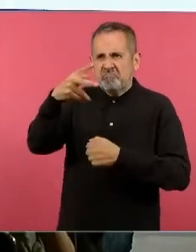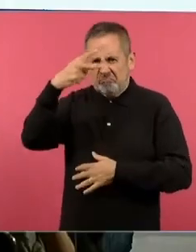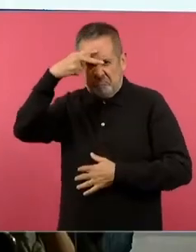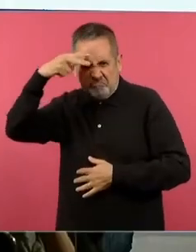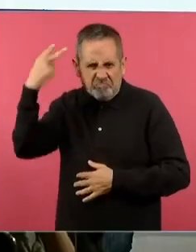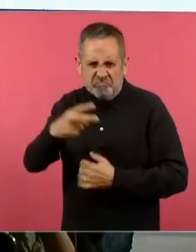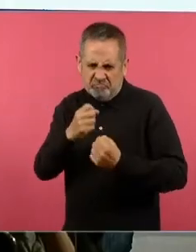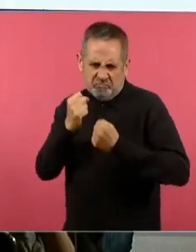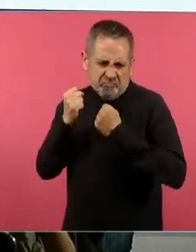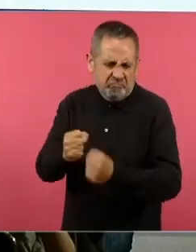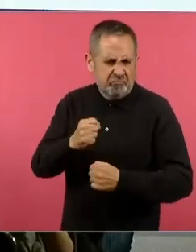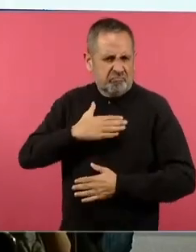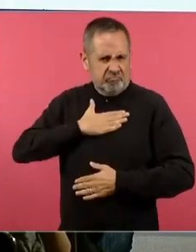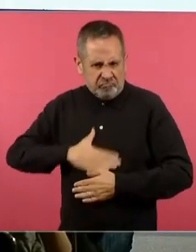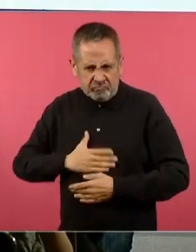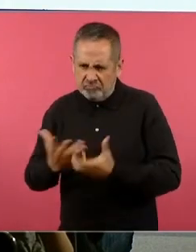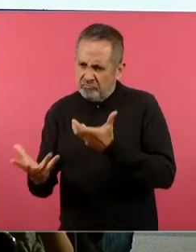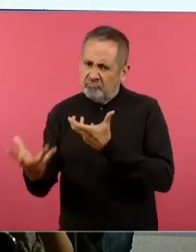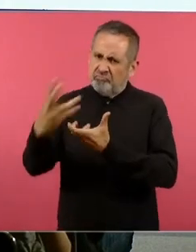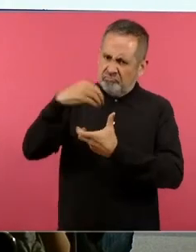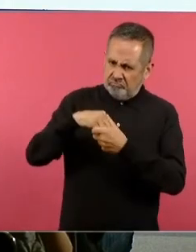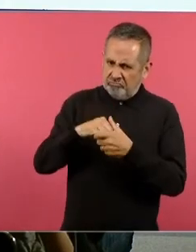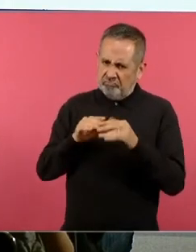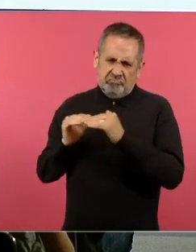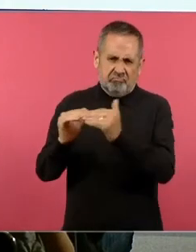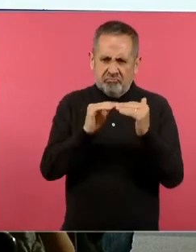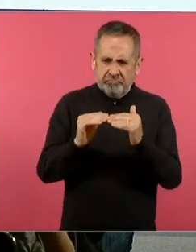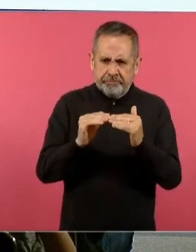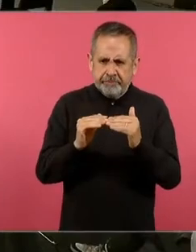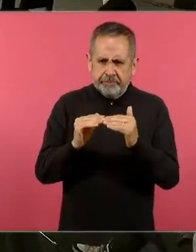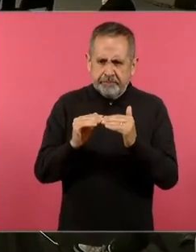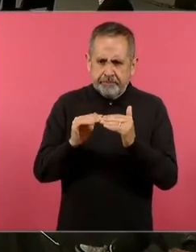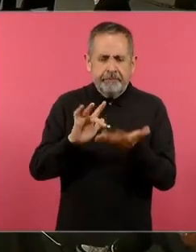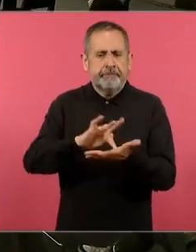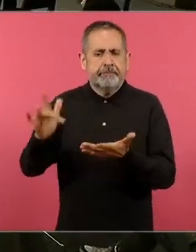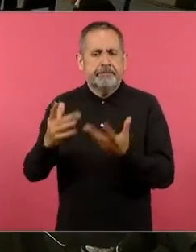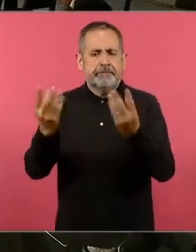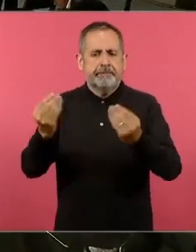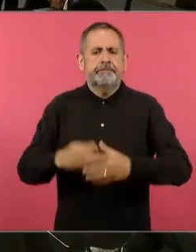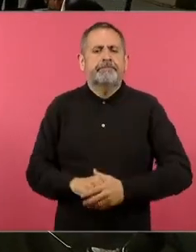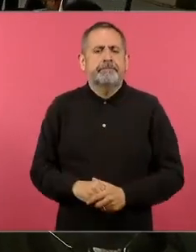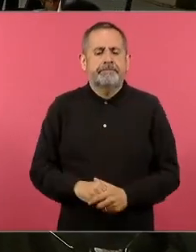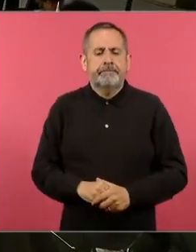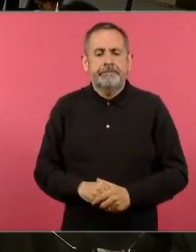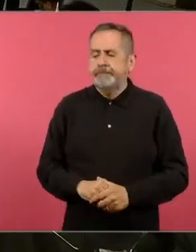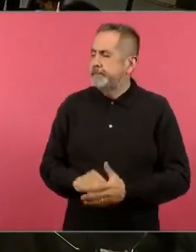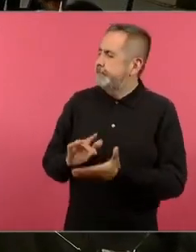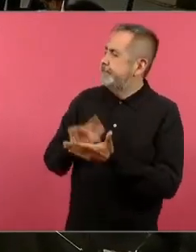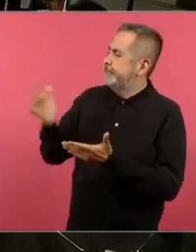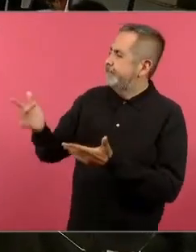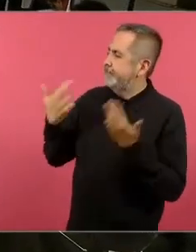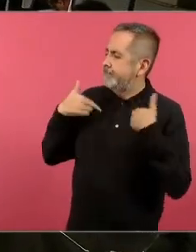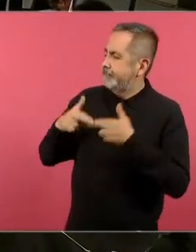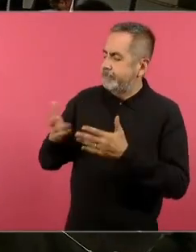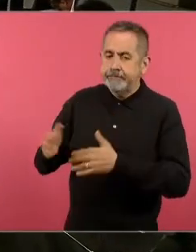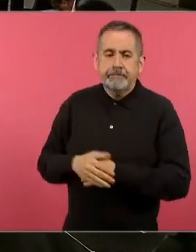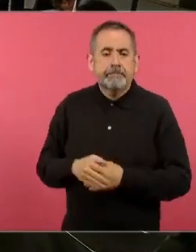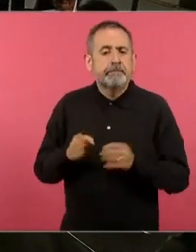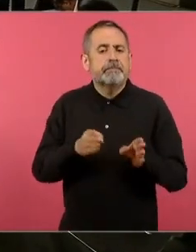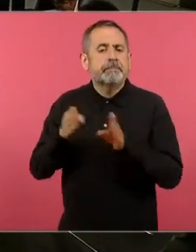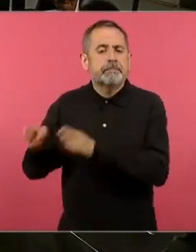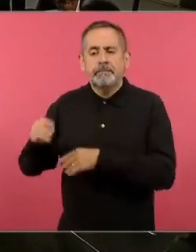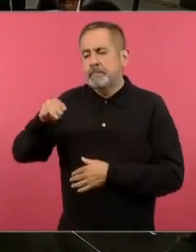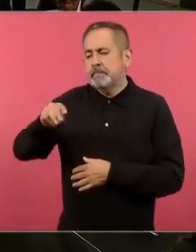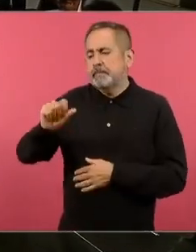justo y más inclusivo. Muchas gracias. Gracias Maestra Dolichel. Maestra María